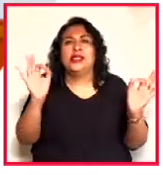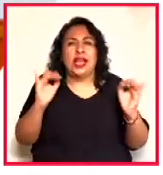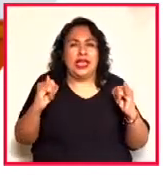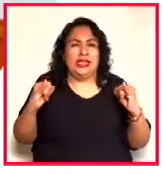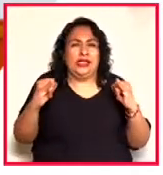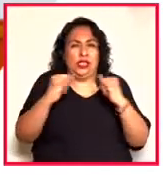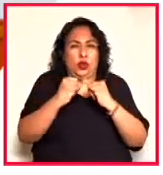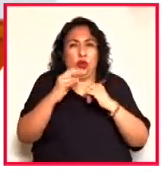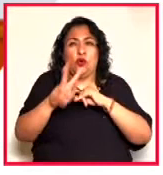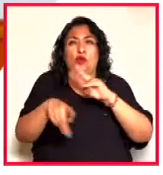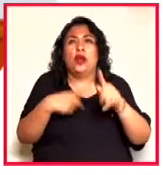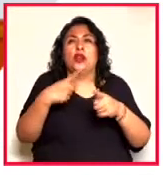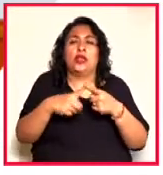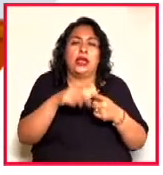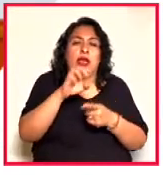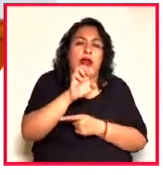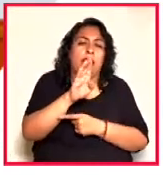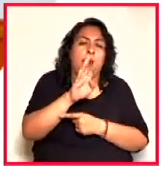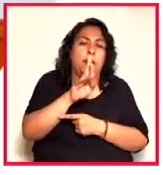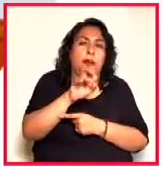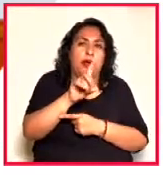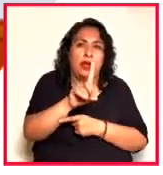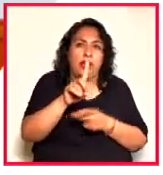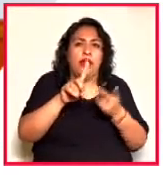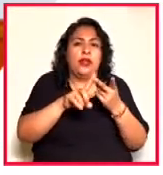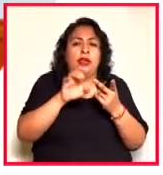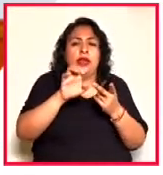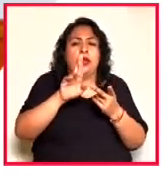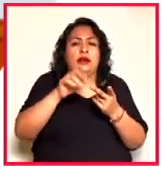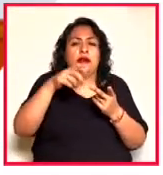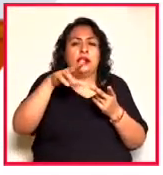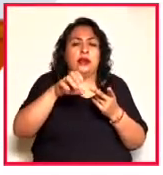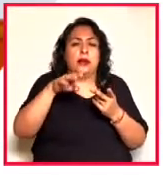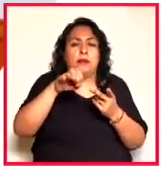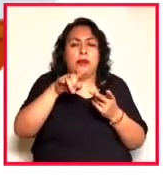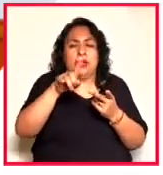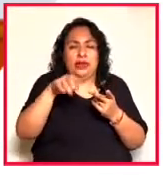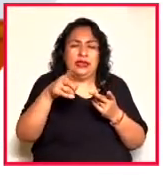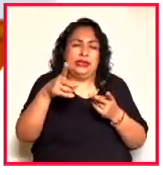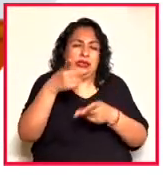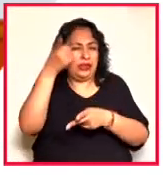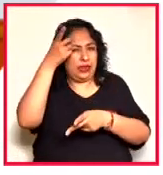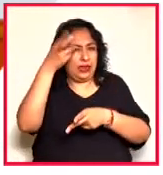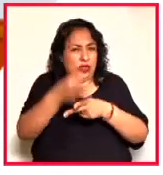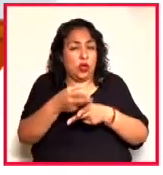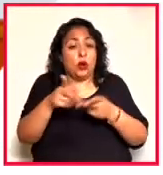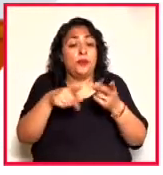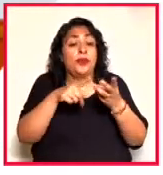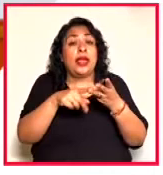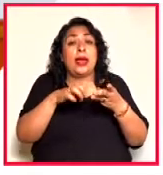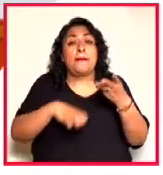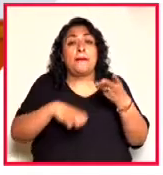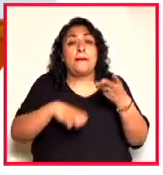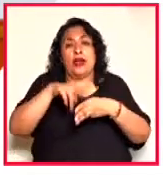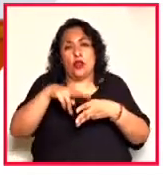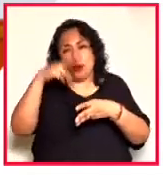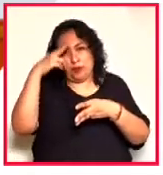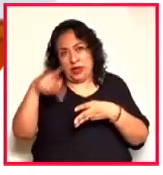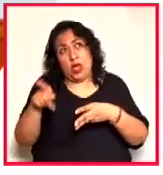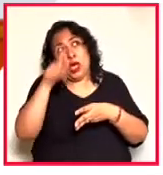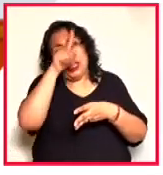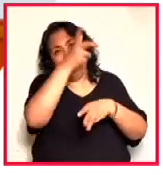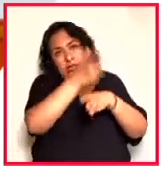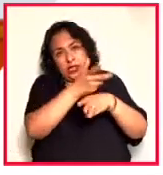el canciller Ebrard, Enrique Márquez como director de nuestra diplomacia cultural, el embajador de México de Estados Unidos, Esteban Moctezuma,